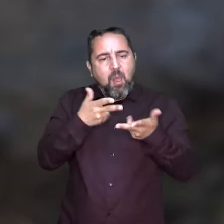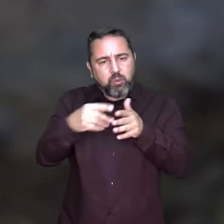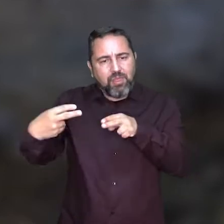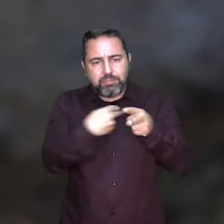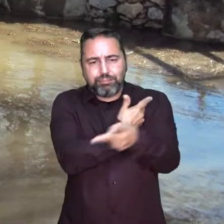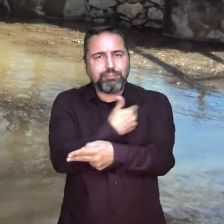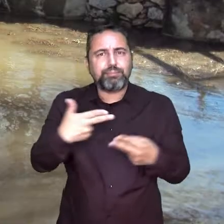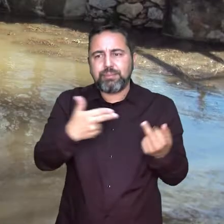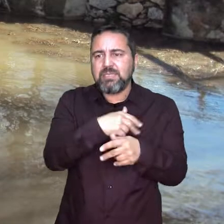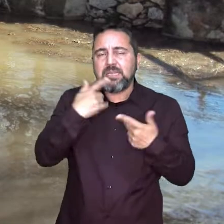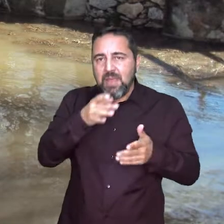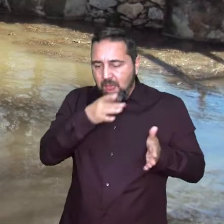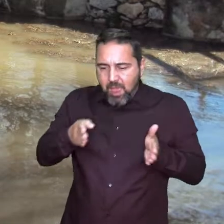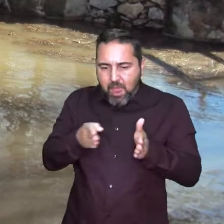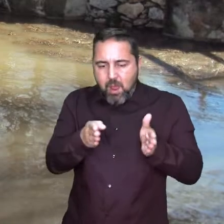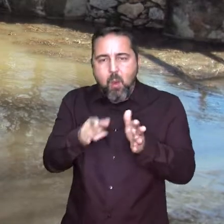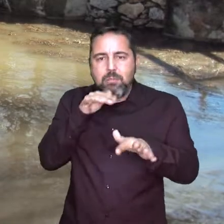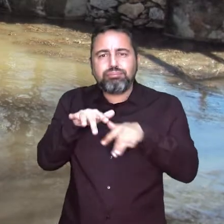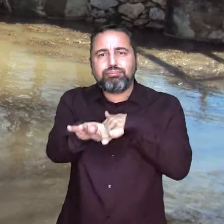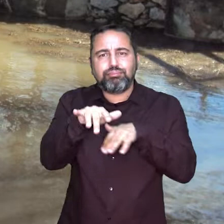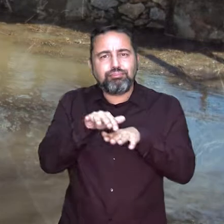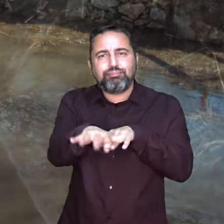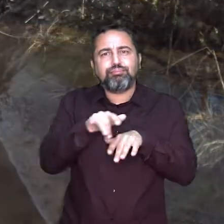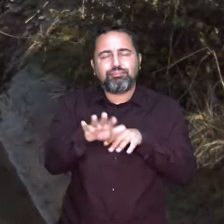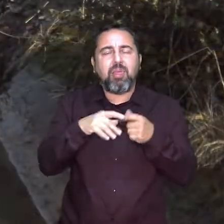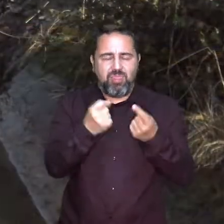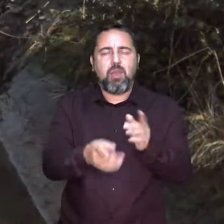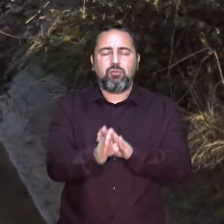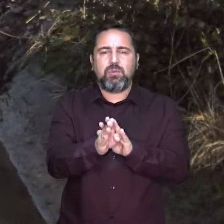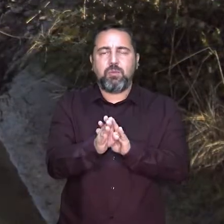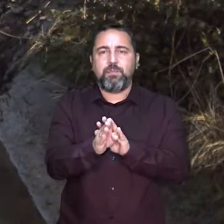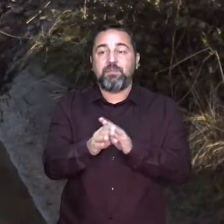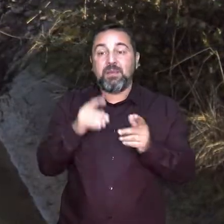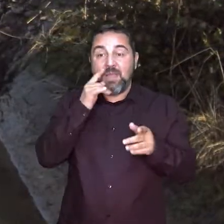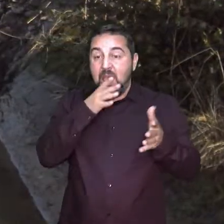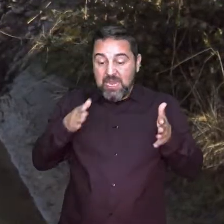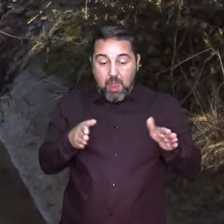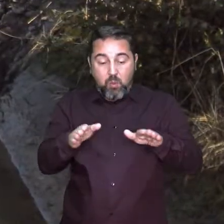Con ello, conseguimos asegurar el paso de peces y, por otro lado, dar recontinuidad a los sedimentos.